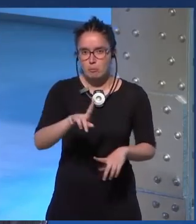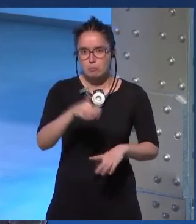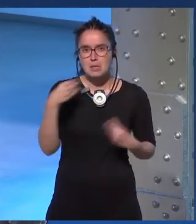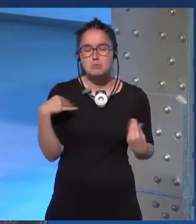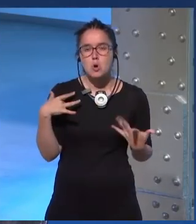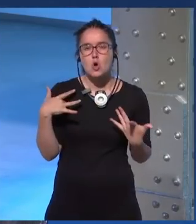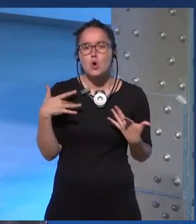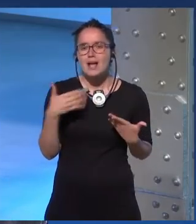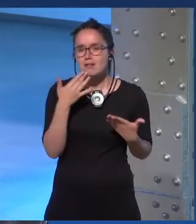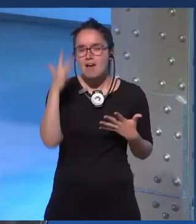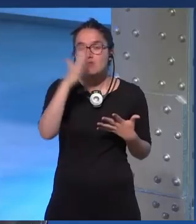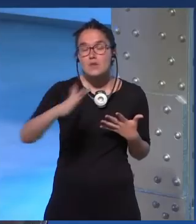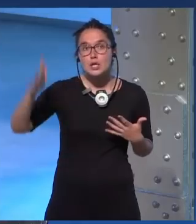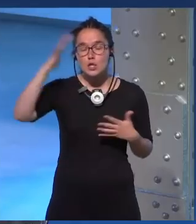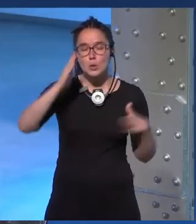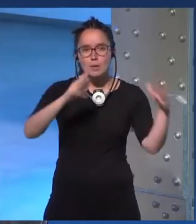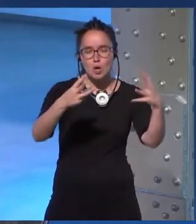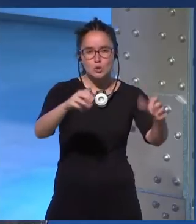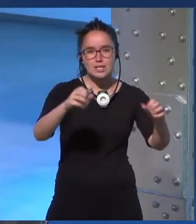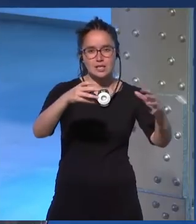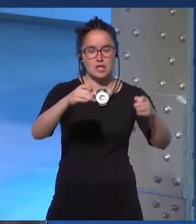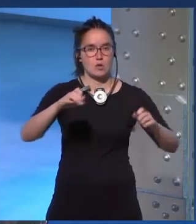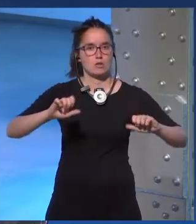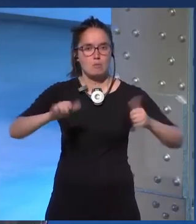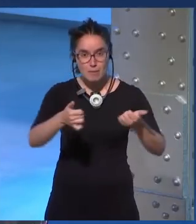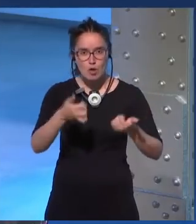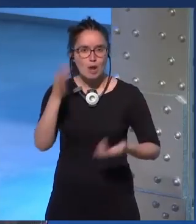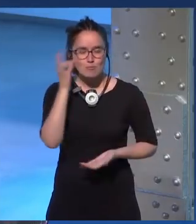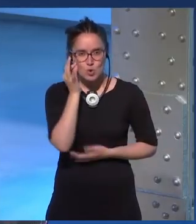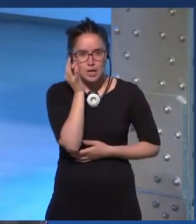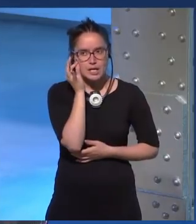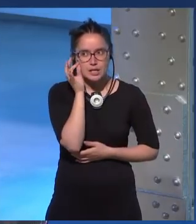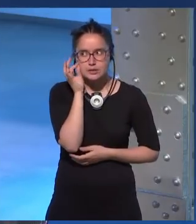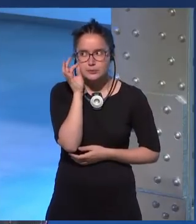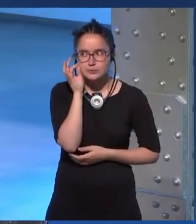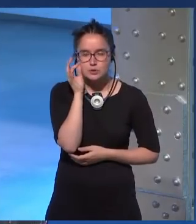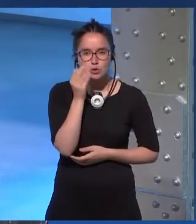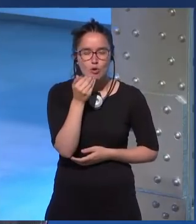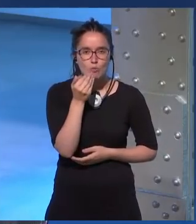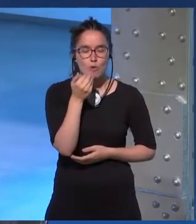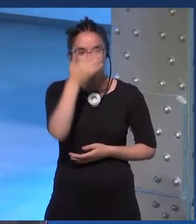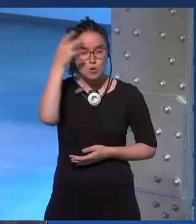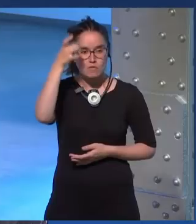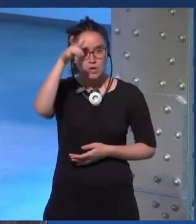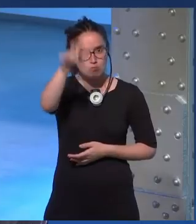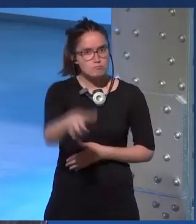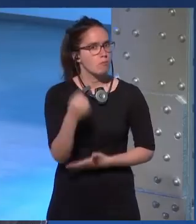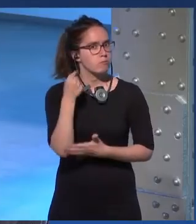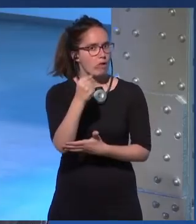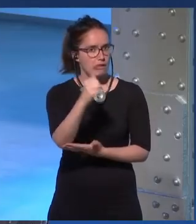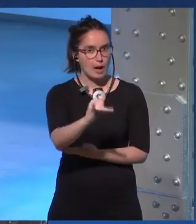qué punto esa ficción de los 80 en donde se coló también la mujer como por fin alguien poderoso